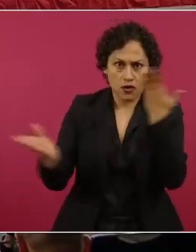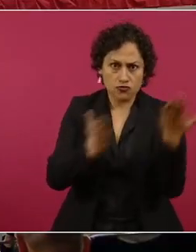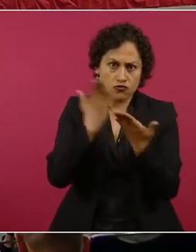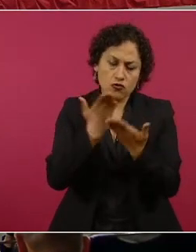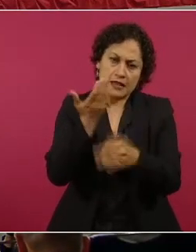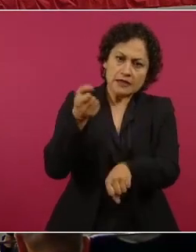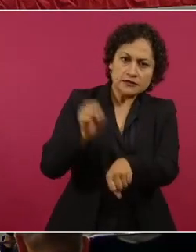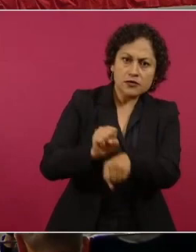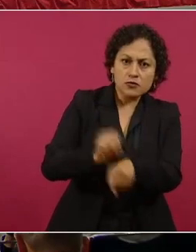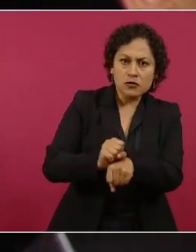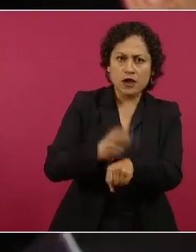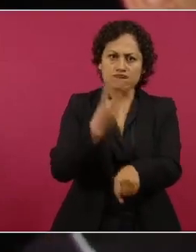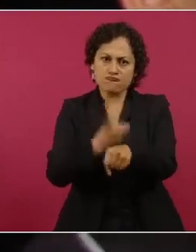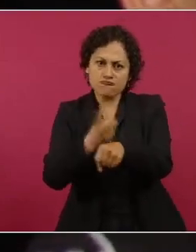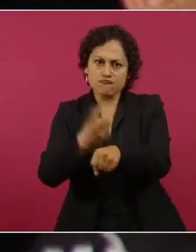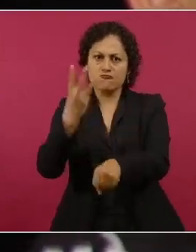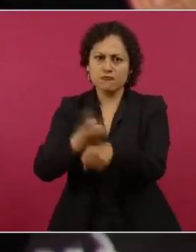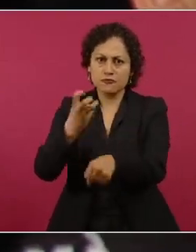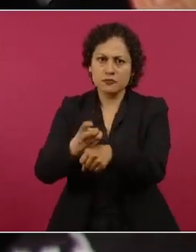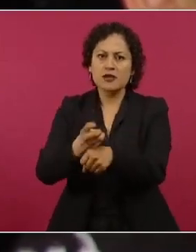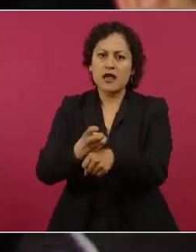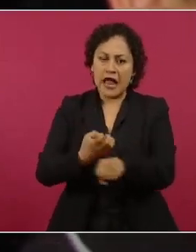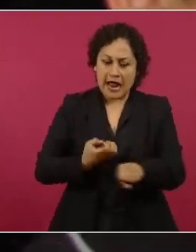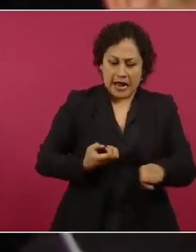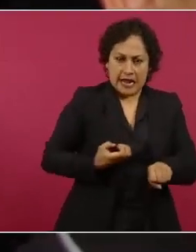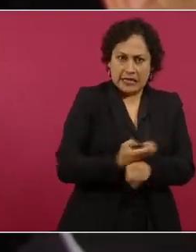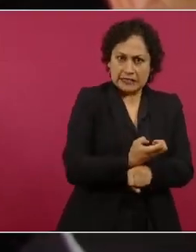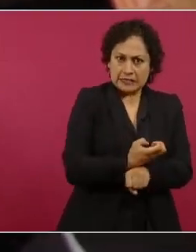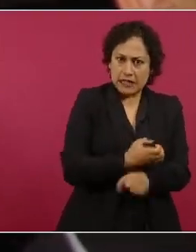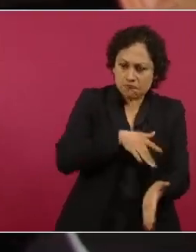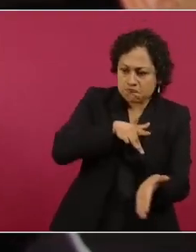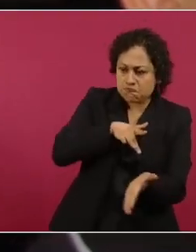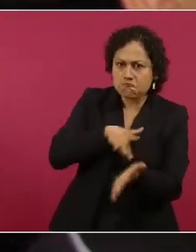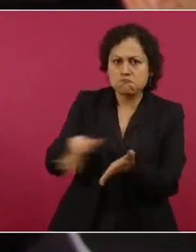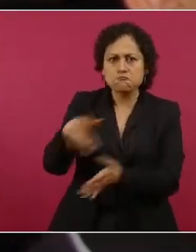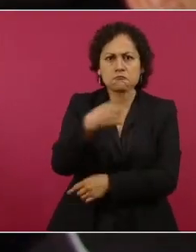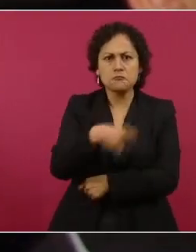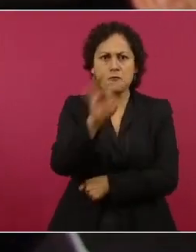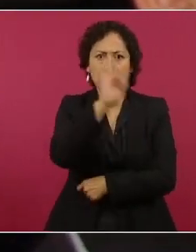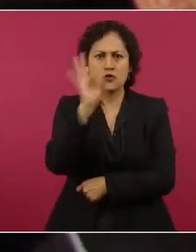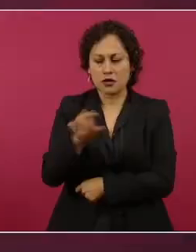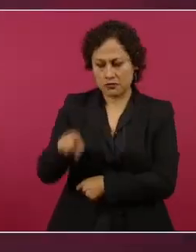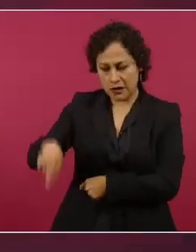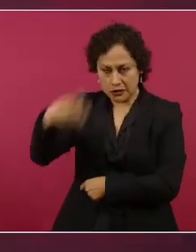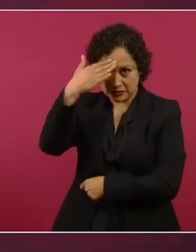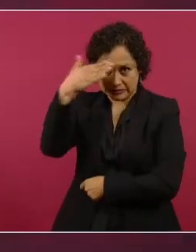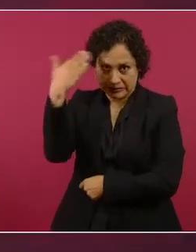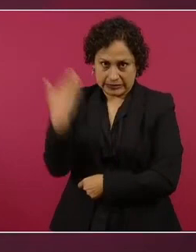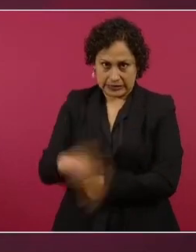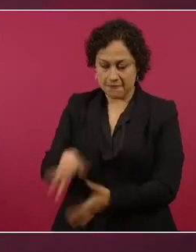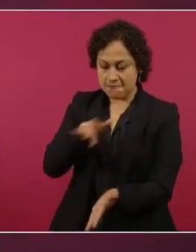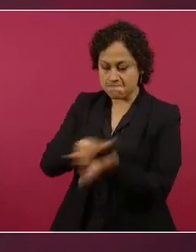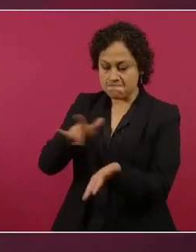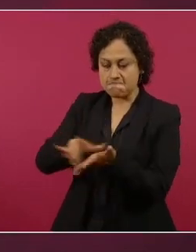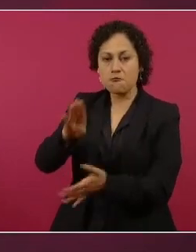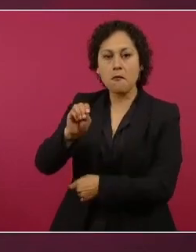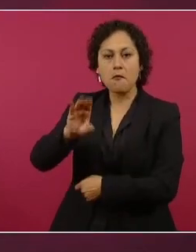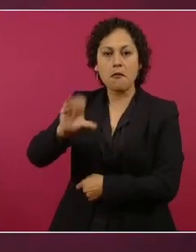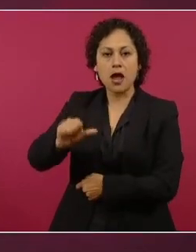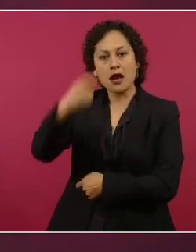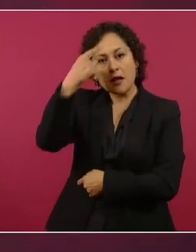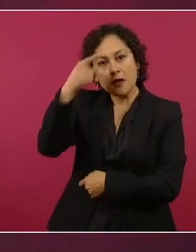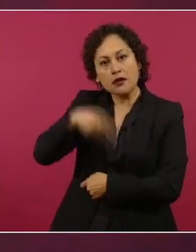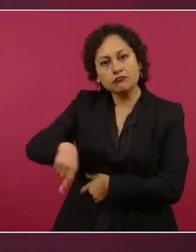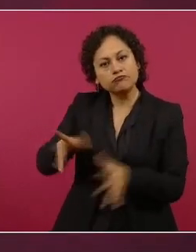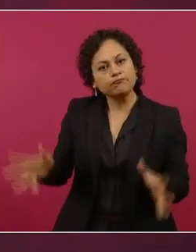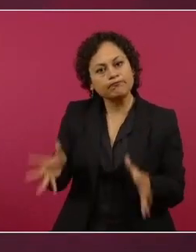tienen todo el apoyo del gobierno del estado. Ellos saben que van a estar becados para salir adelante, que